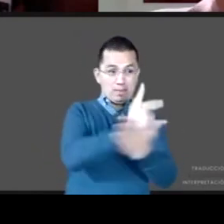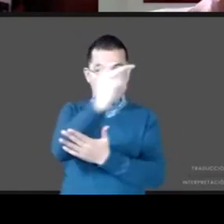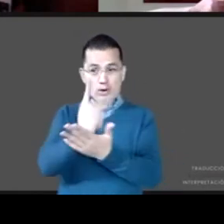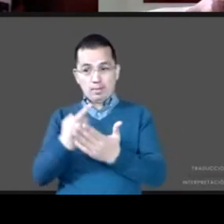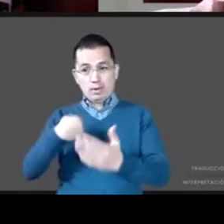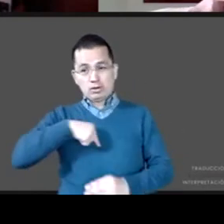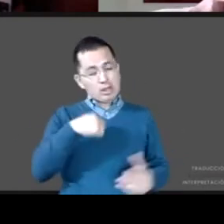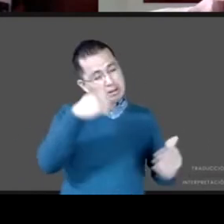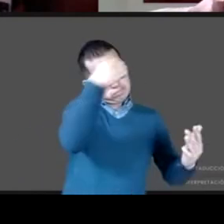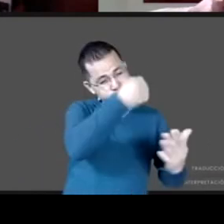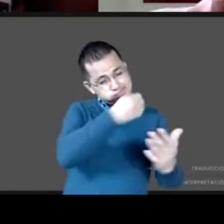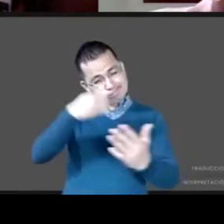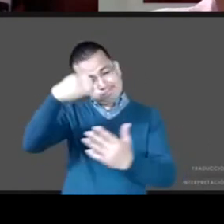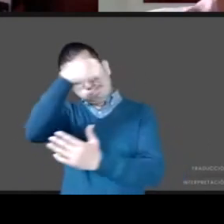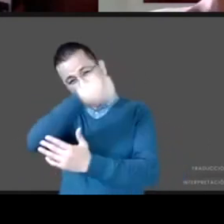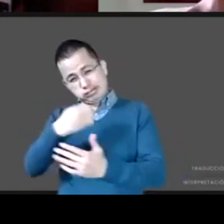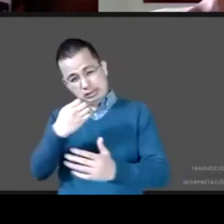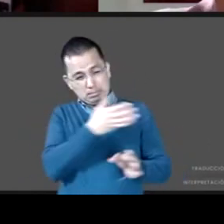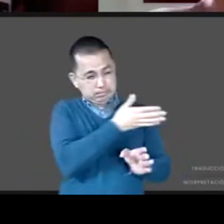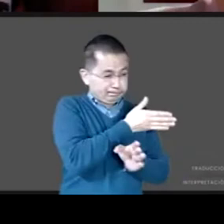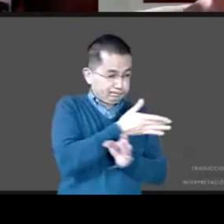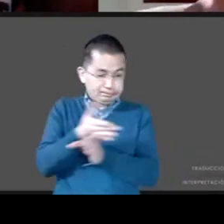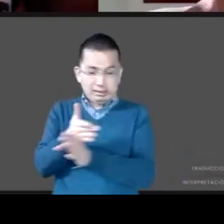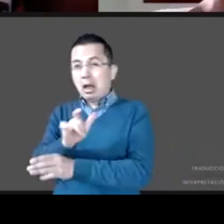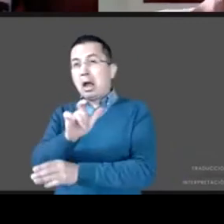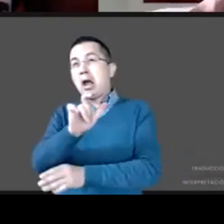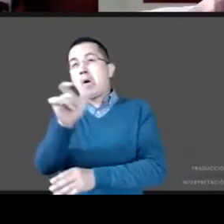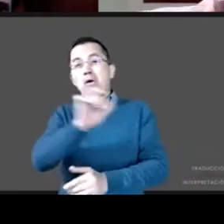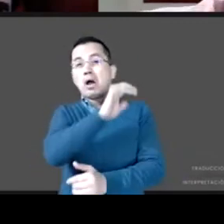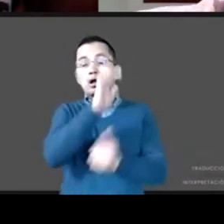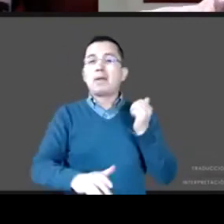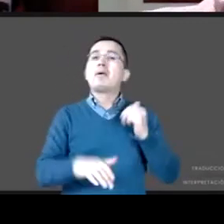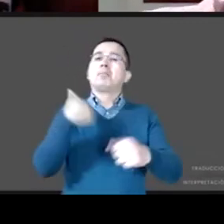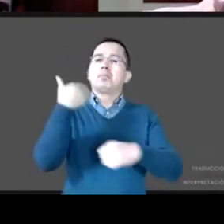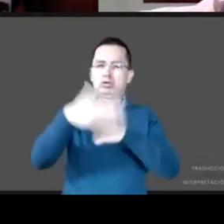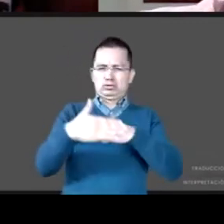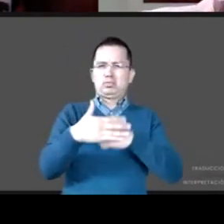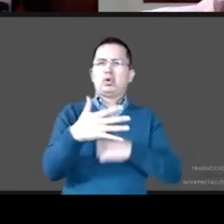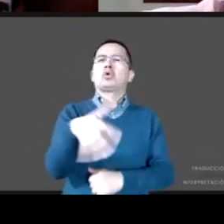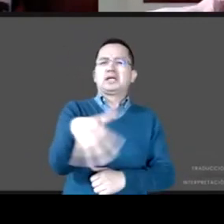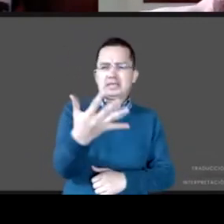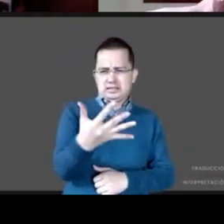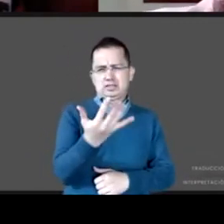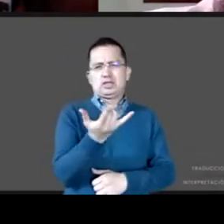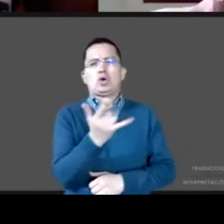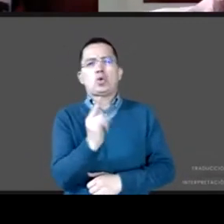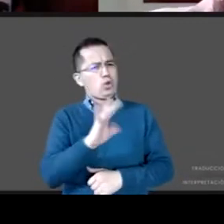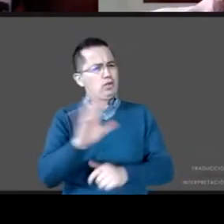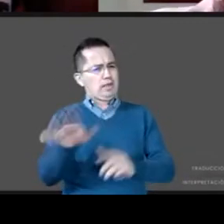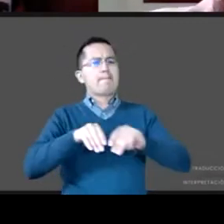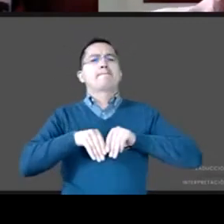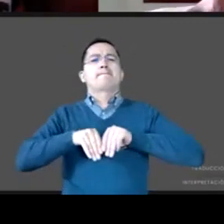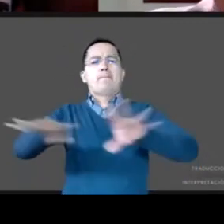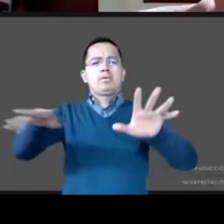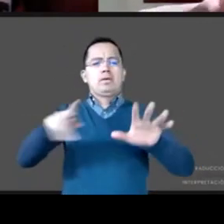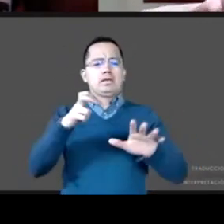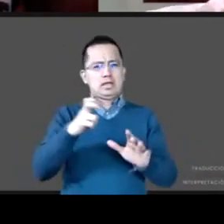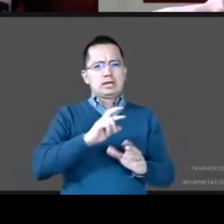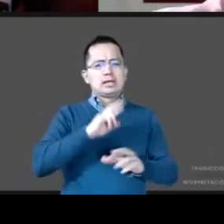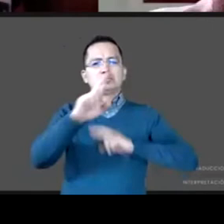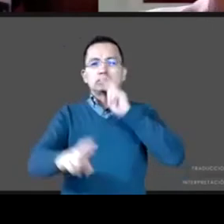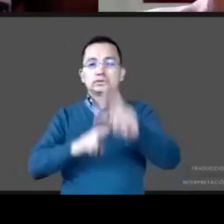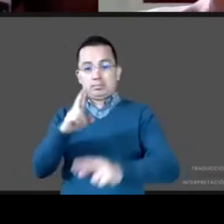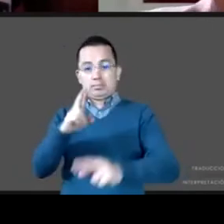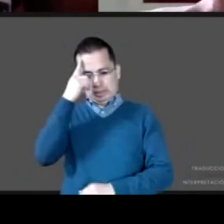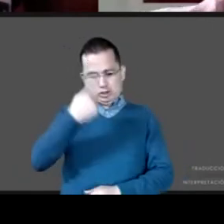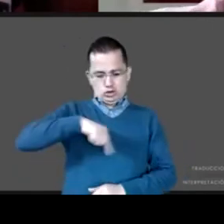en la primera quincena de julio ya haremos público estas evaluaciones y parte de los programas prioritarios que Coneval ha hecho